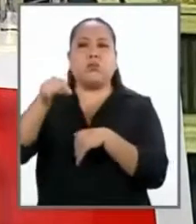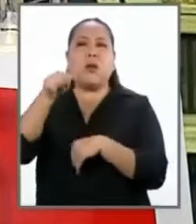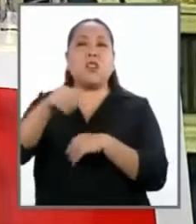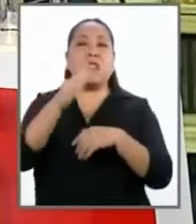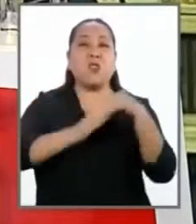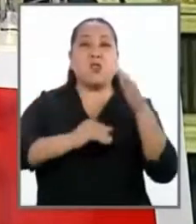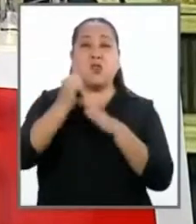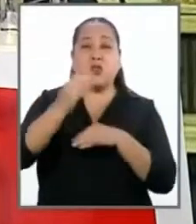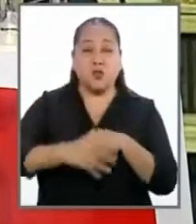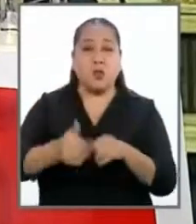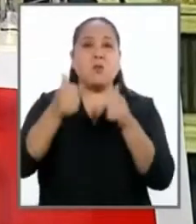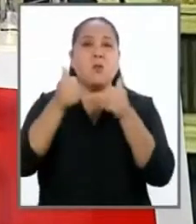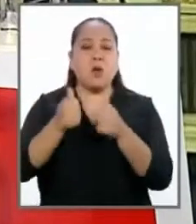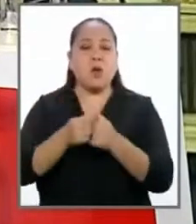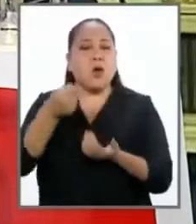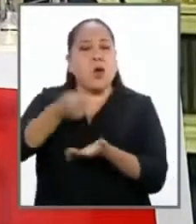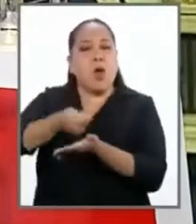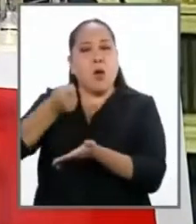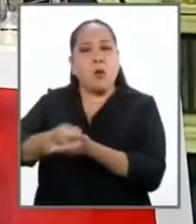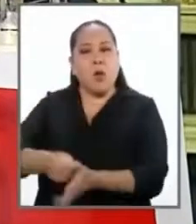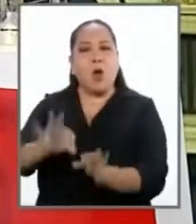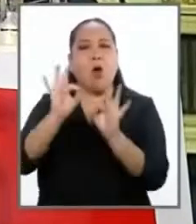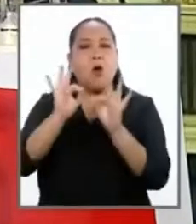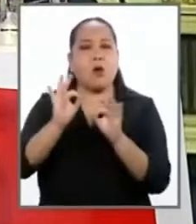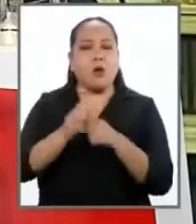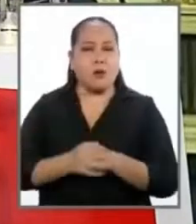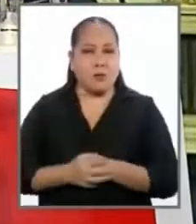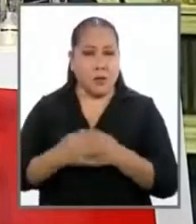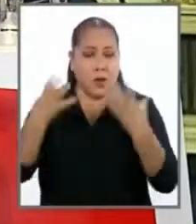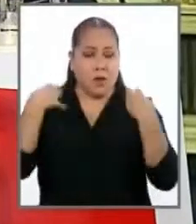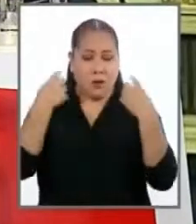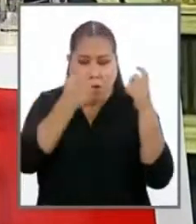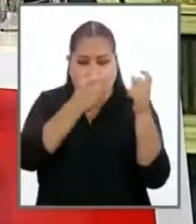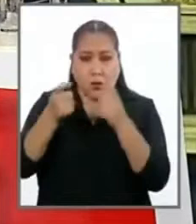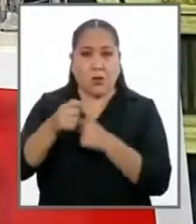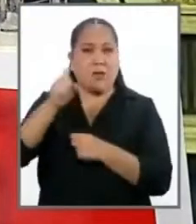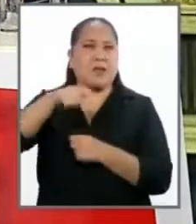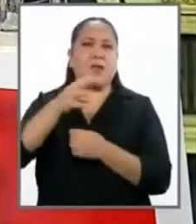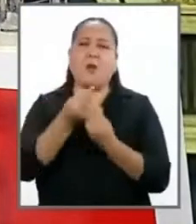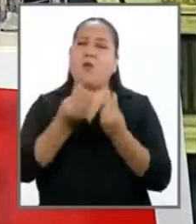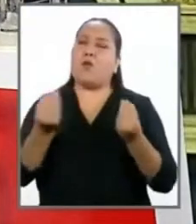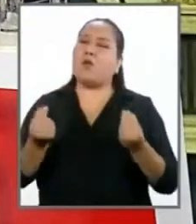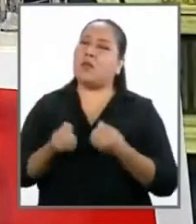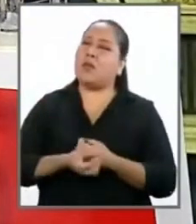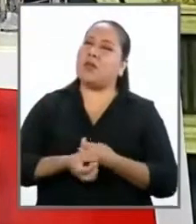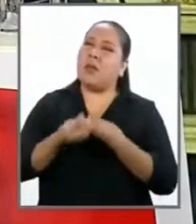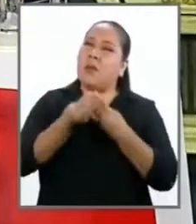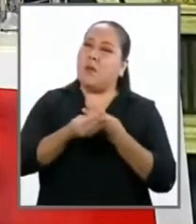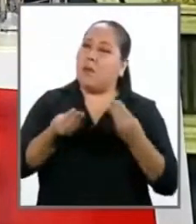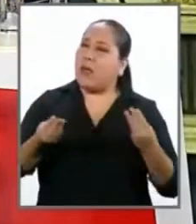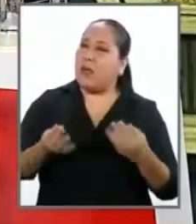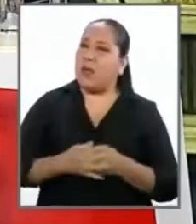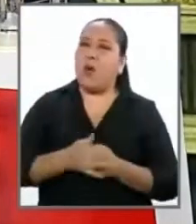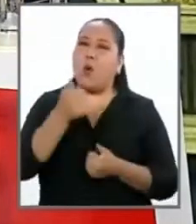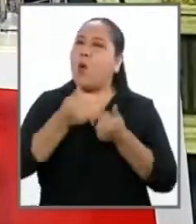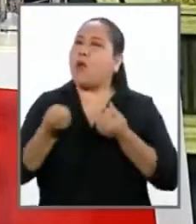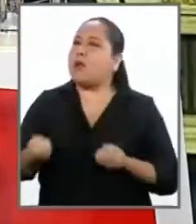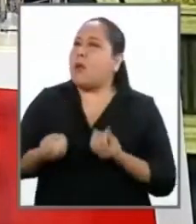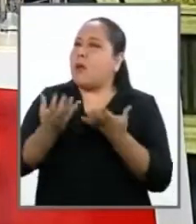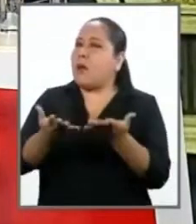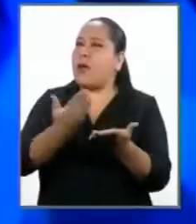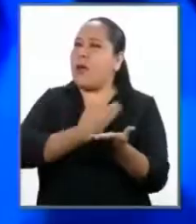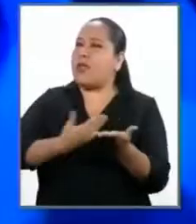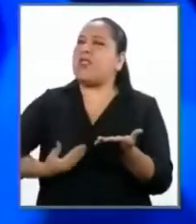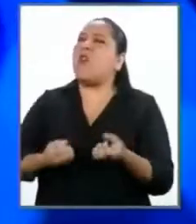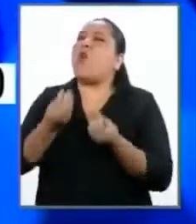obra funcione, y además se haga con el financiamiento adecuado. La Contraloría necesita muchas armas. ¿Cuáles se le puede brindar desde el gobierno?